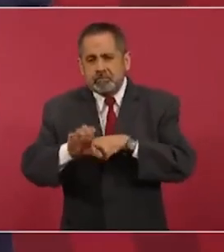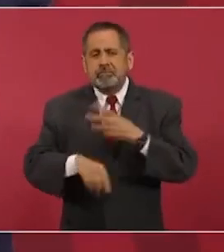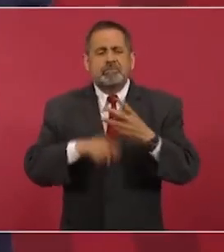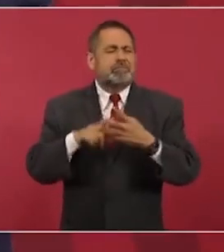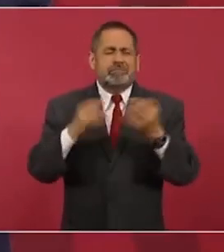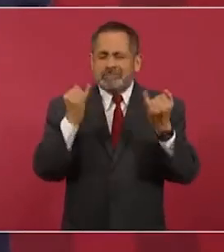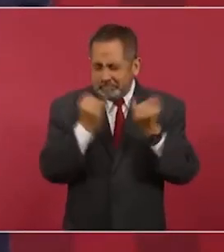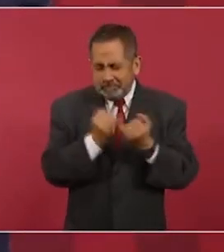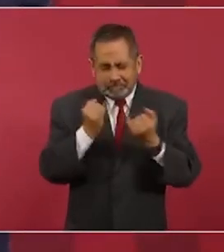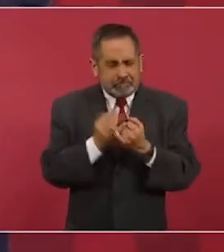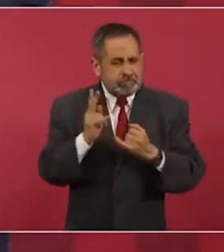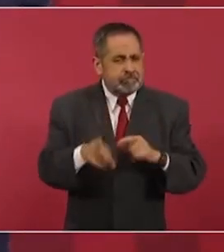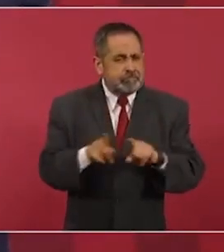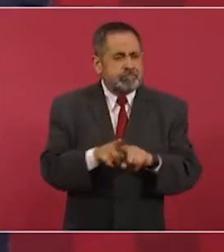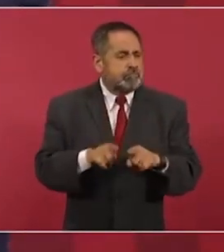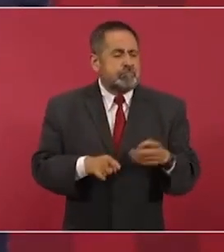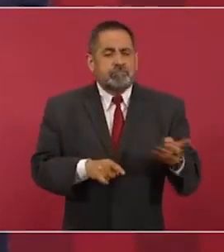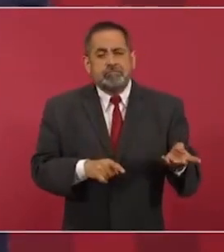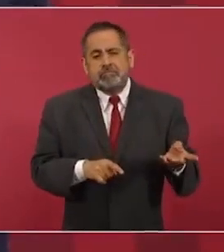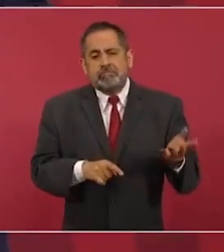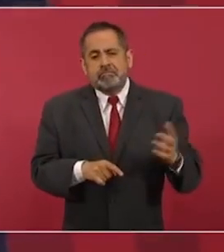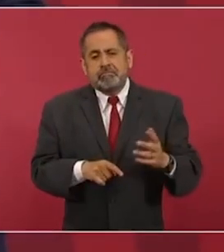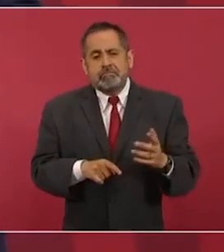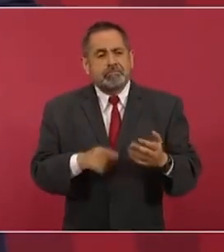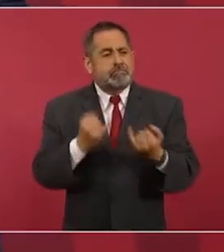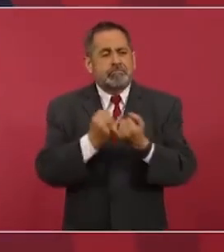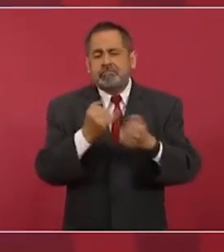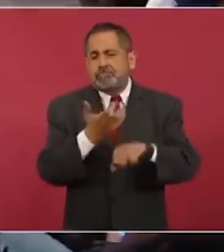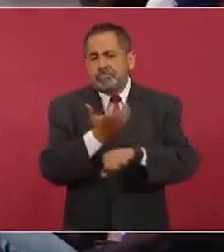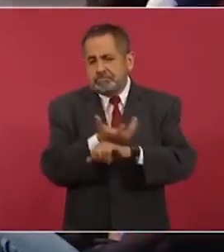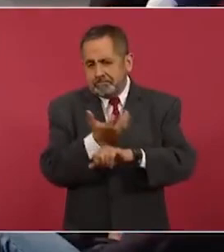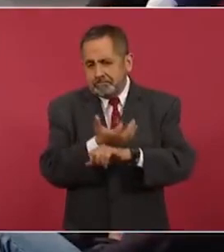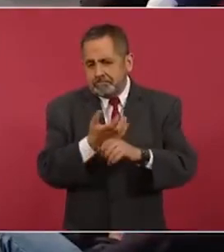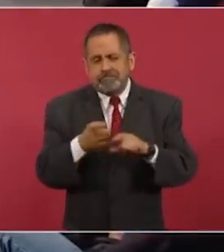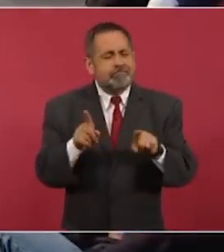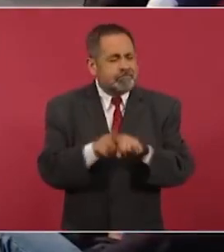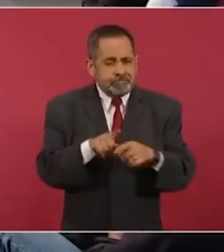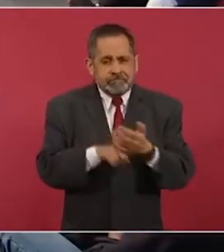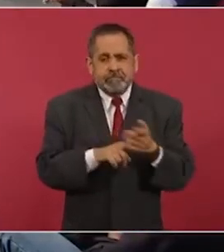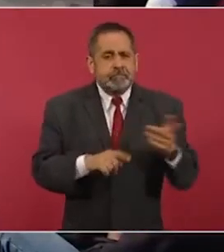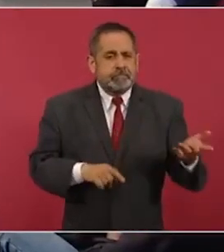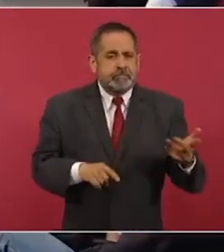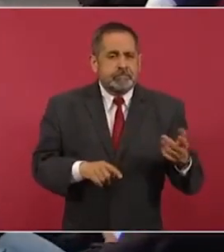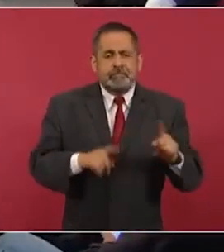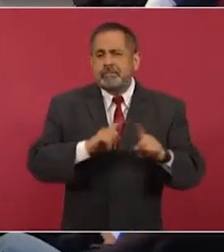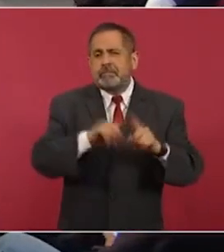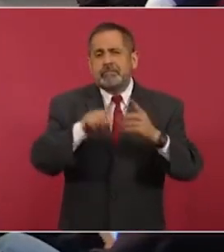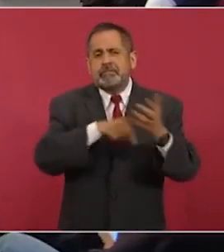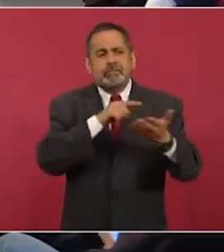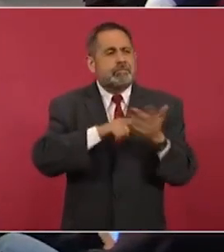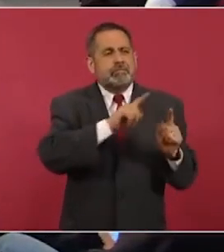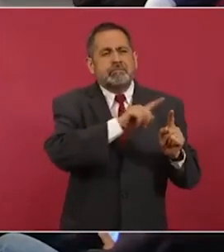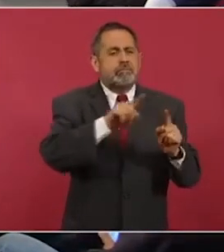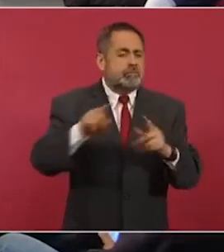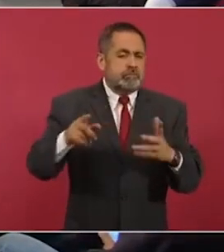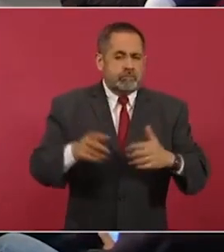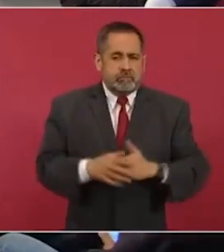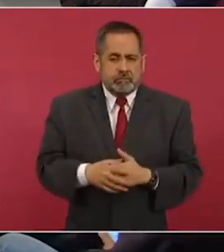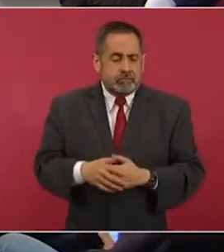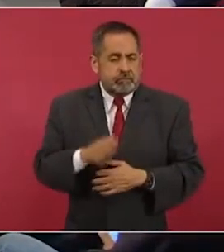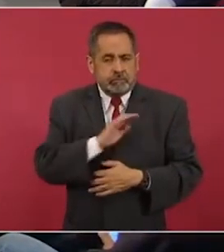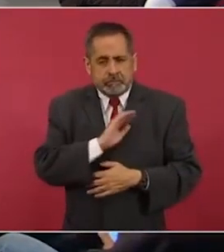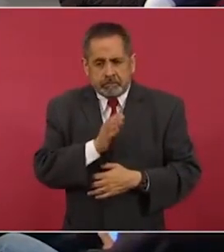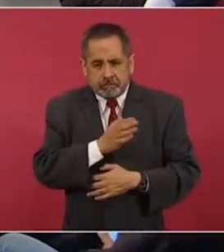y sucede en Estados Unidos, y en todas las, en